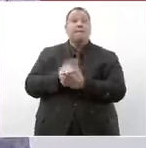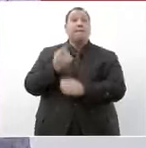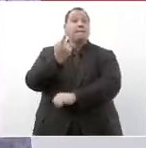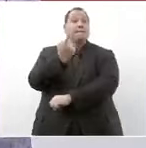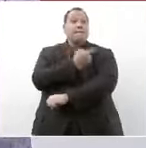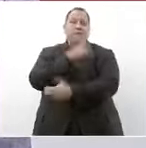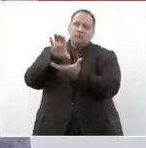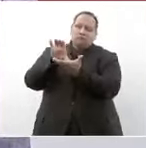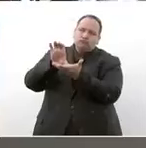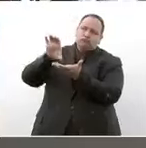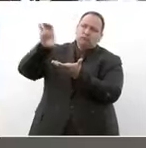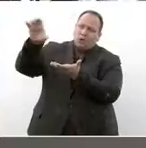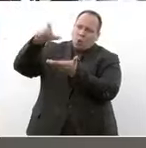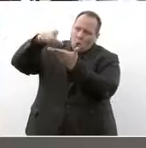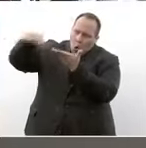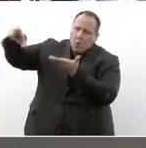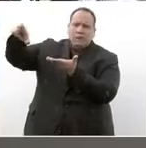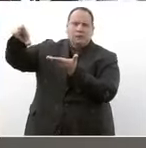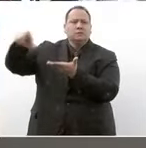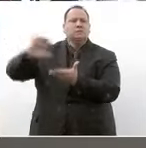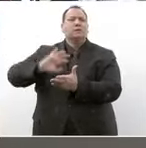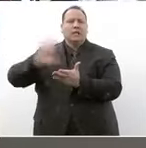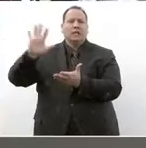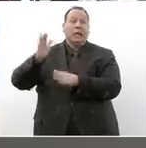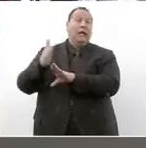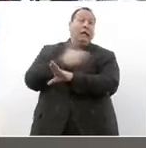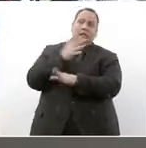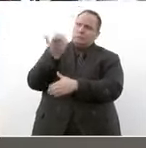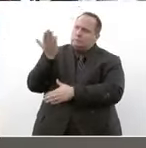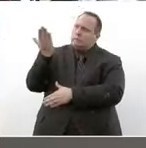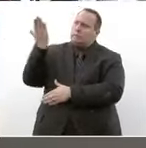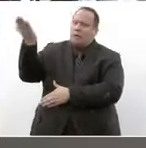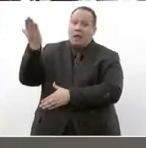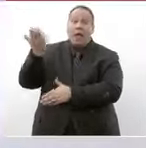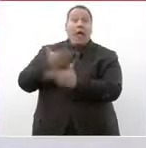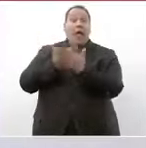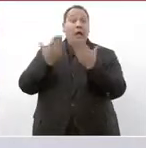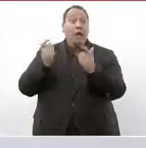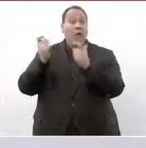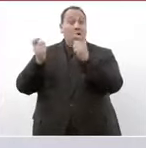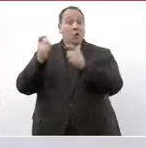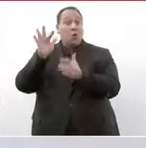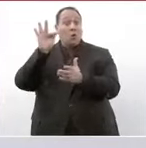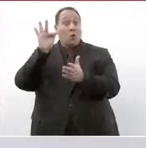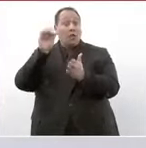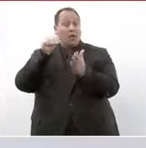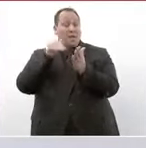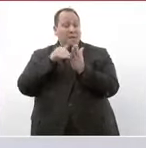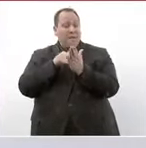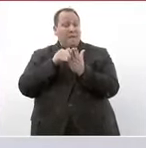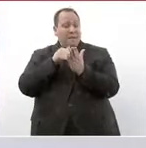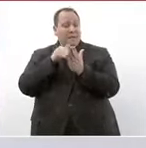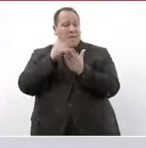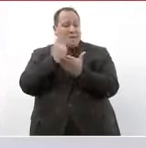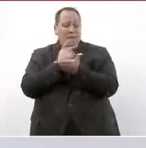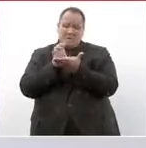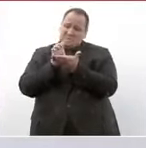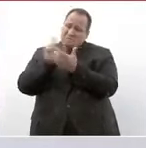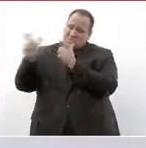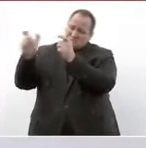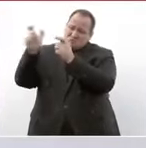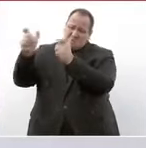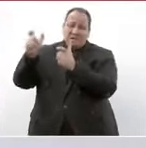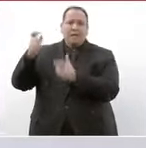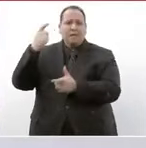vacunas se han ejercido hasta ahora 40 mil millones de pesos